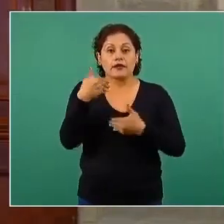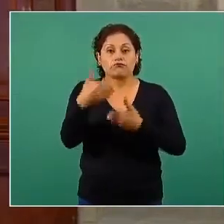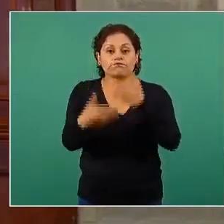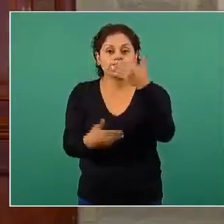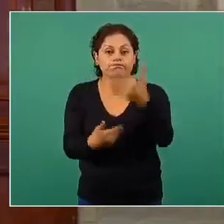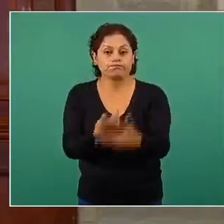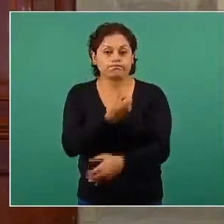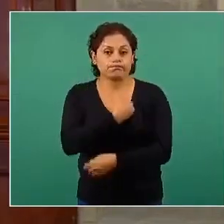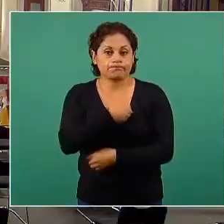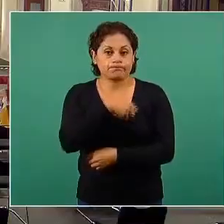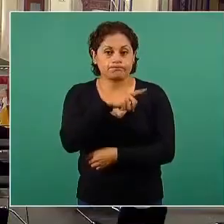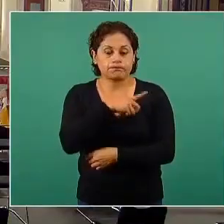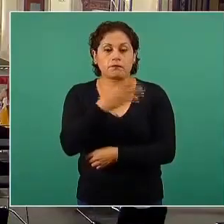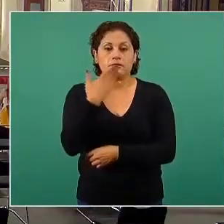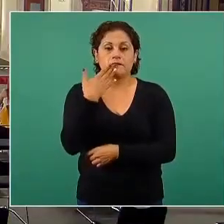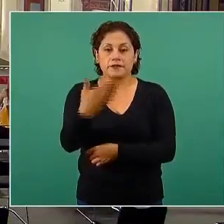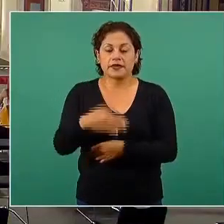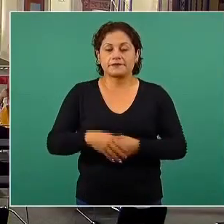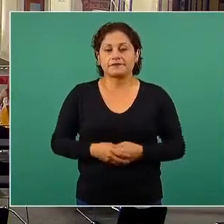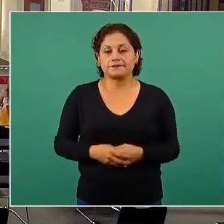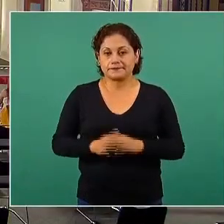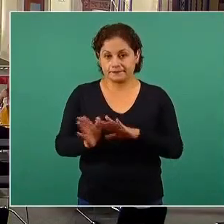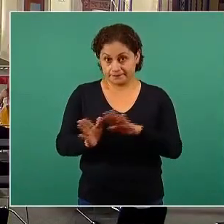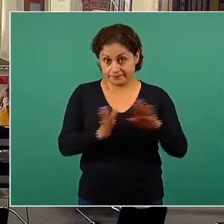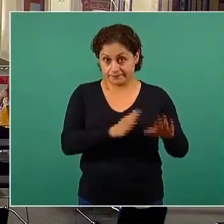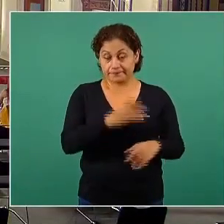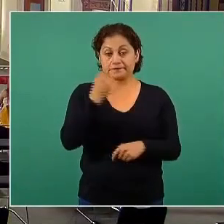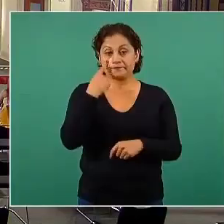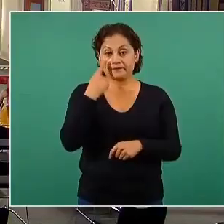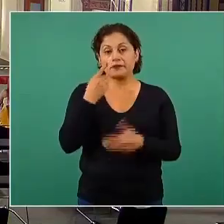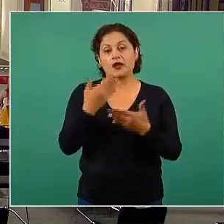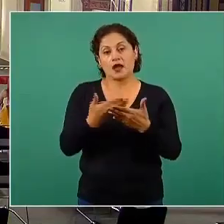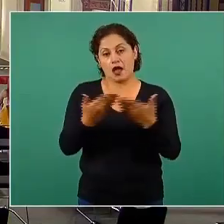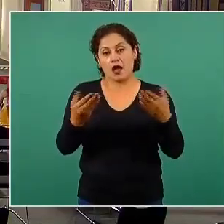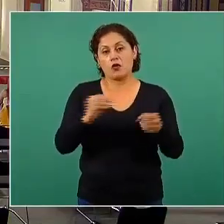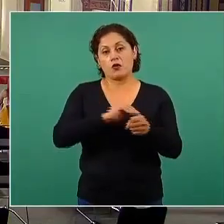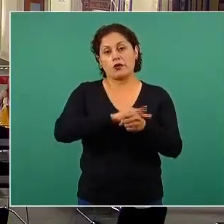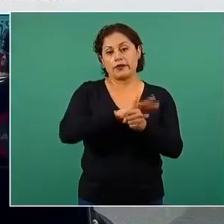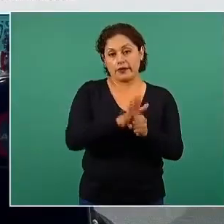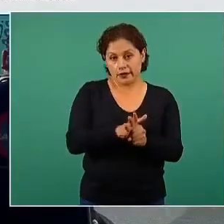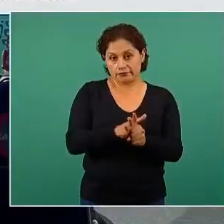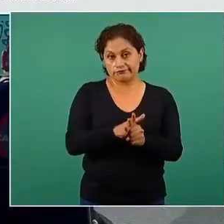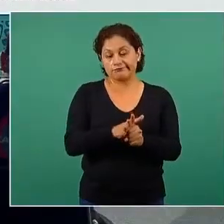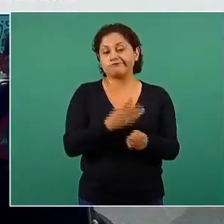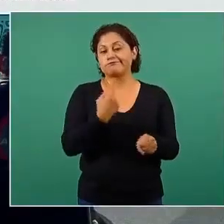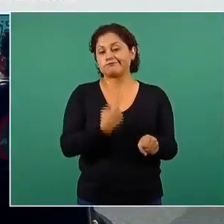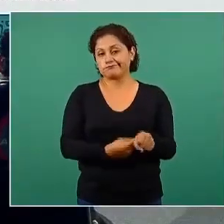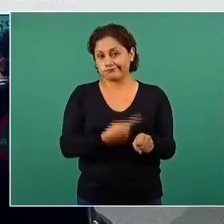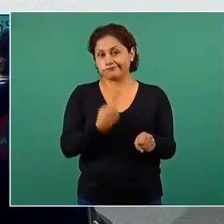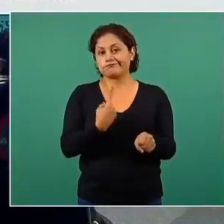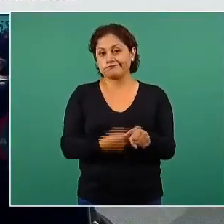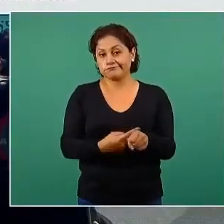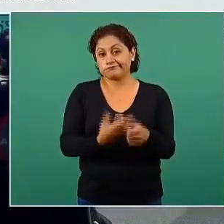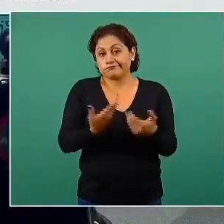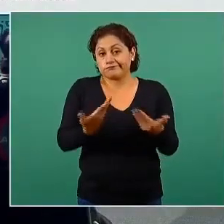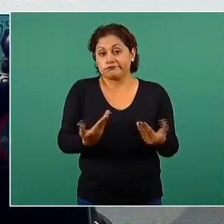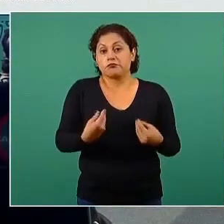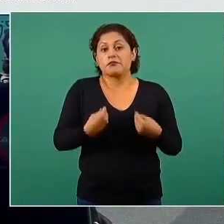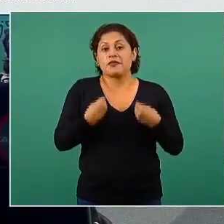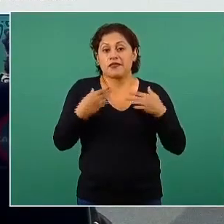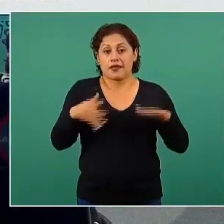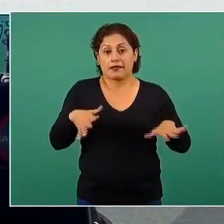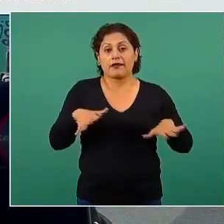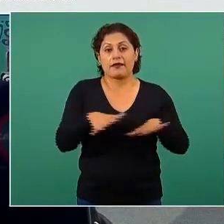Ahora, ¿qué es lo que sabemos? La pandemia por COVID ha cambiado la forma en la que nosotros vivimos.